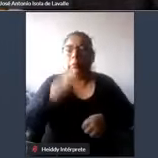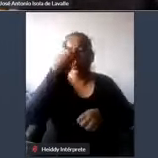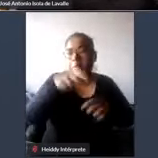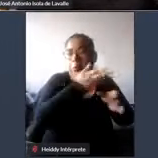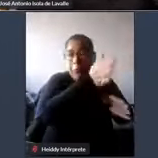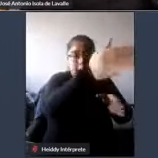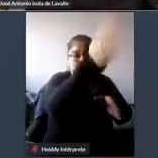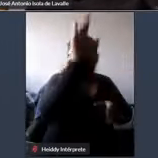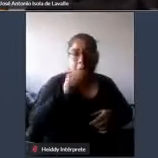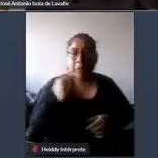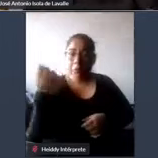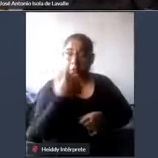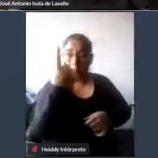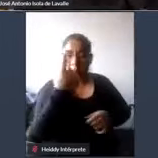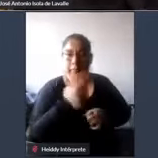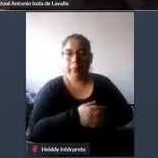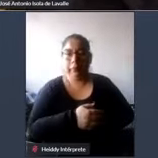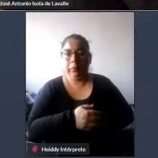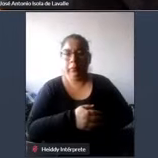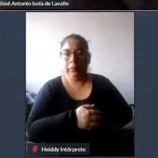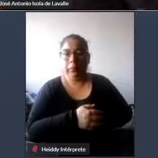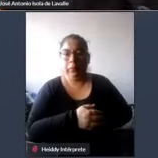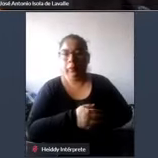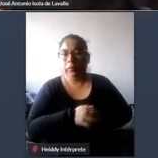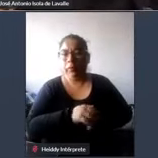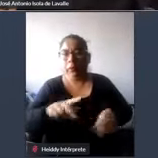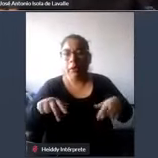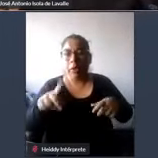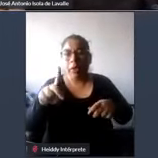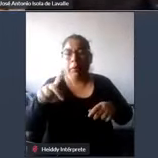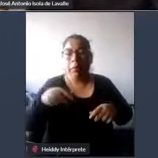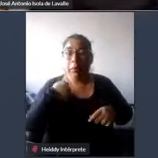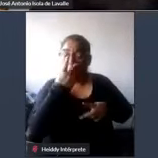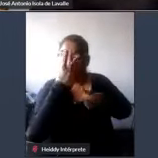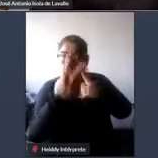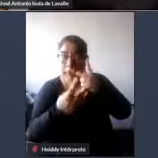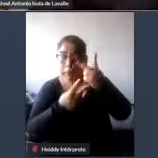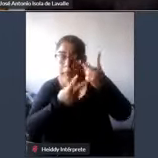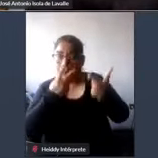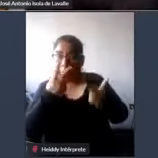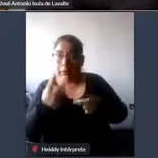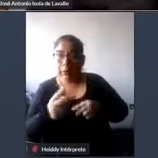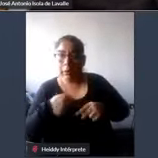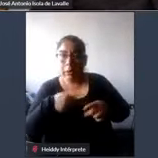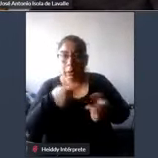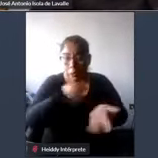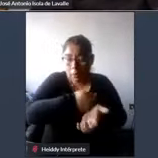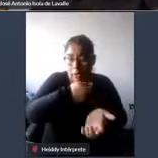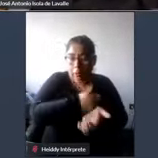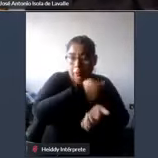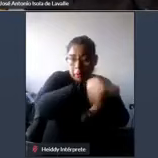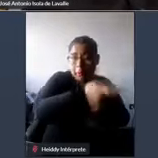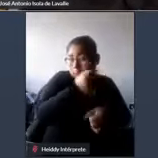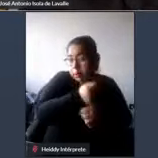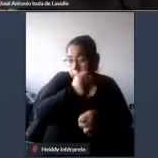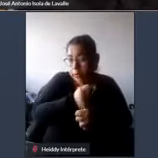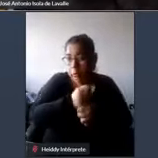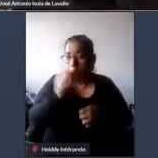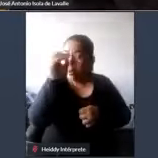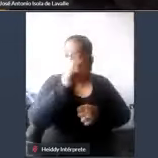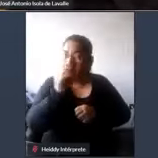Número uno es porque o es alguien al cual le pagan para hacer ese trabajo o